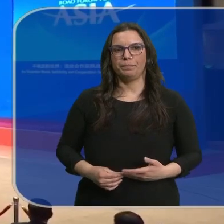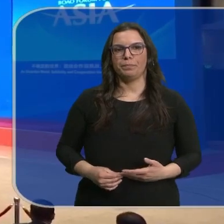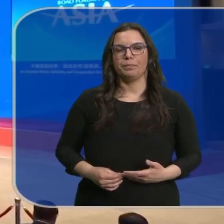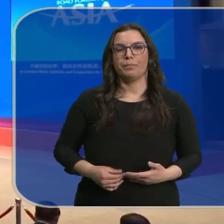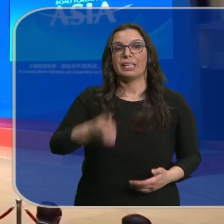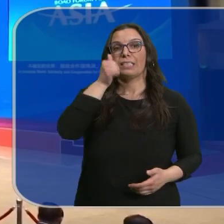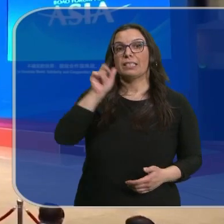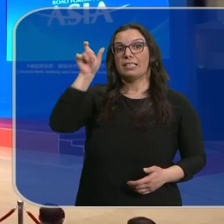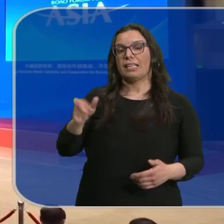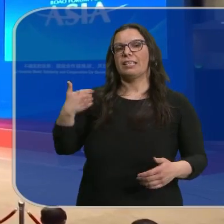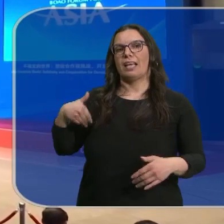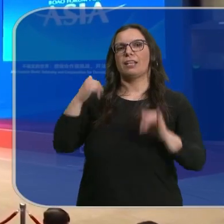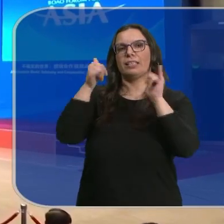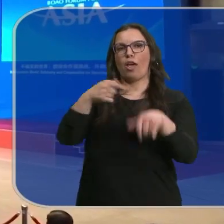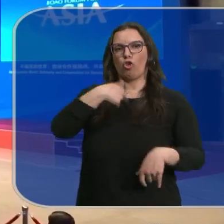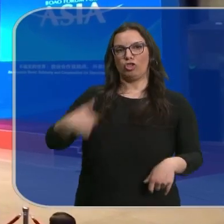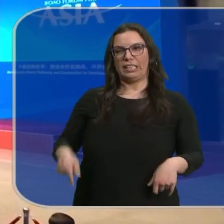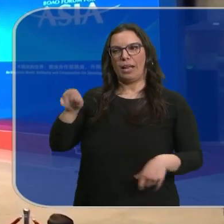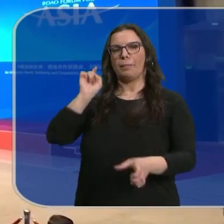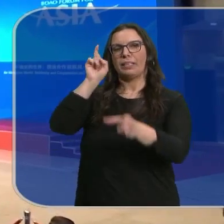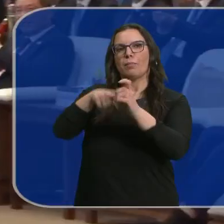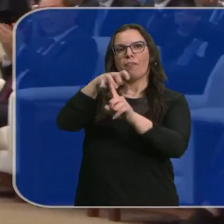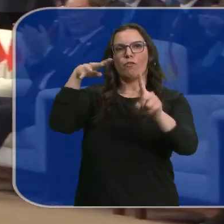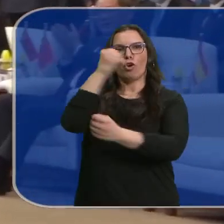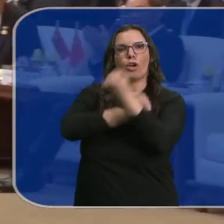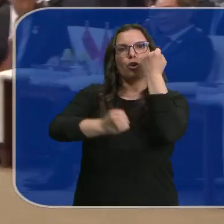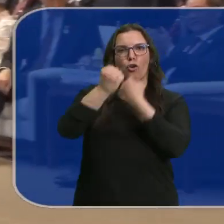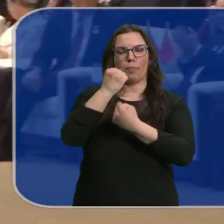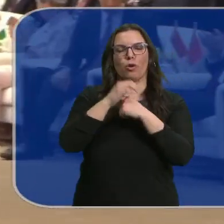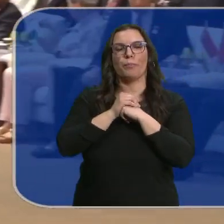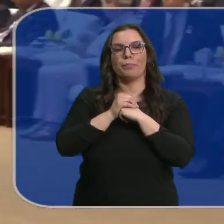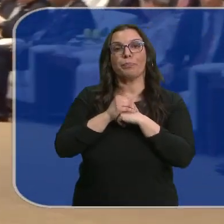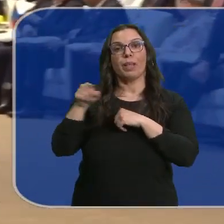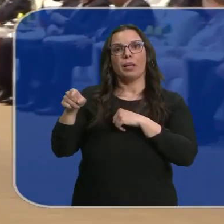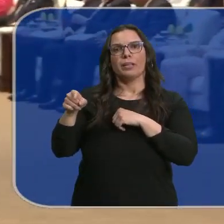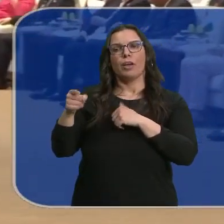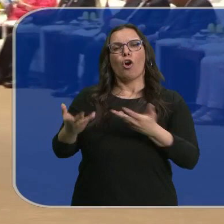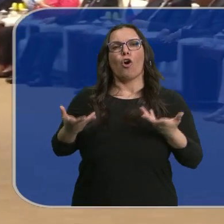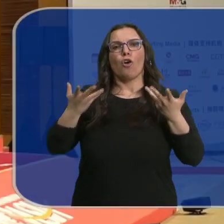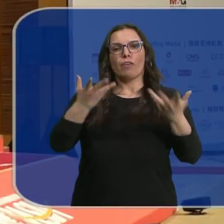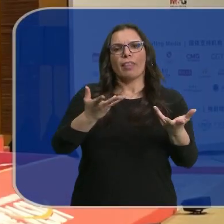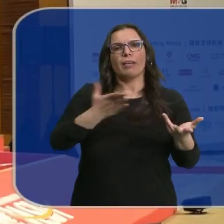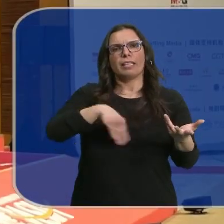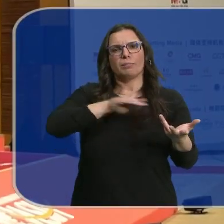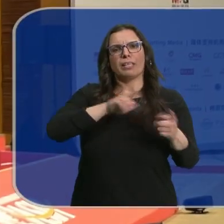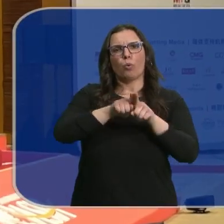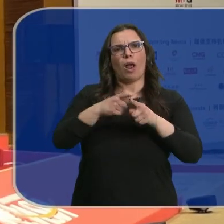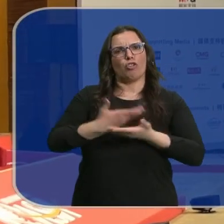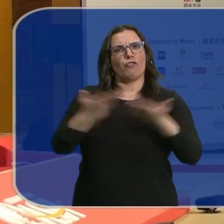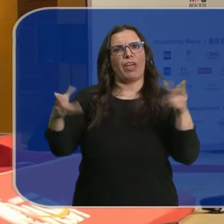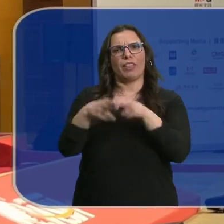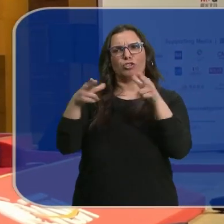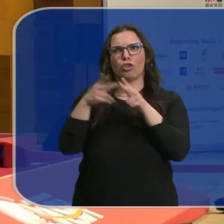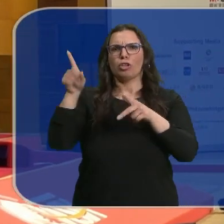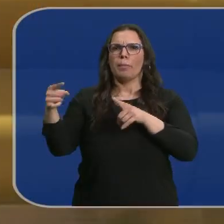Pedro Sánchez ya se encuentra en China, donde ha participado en el Foro Económico de Boao. Desde allí ha ofrecido a España como socio fiable y como